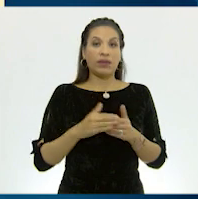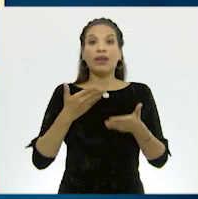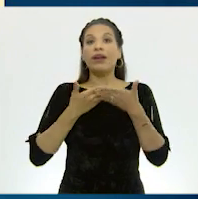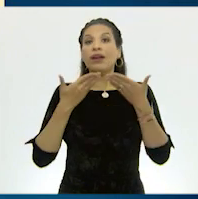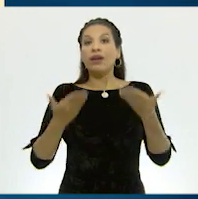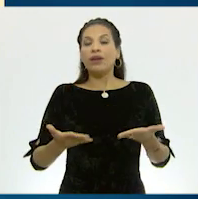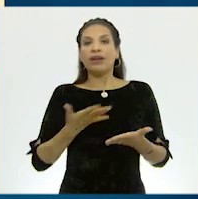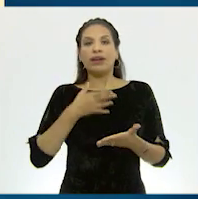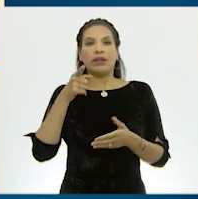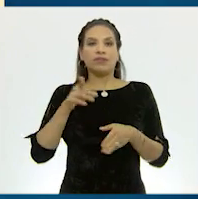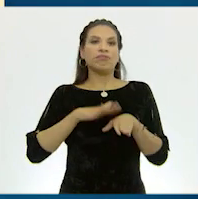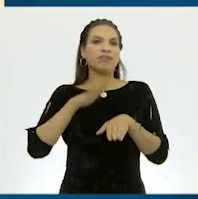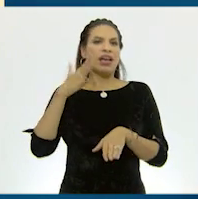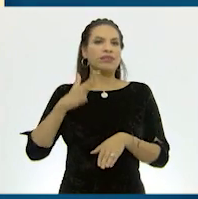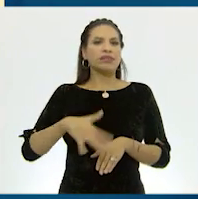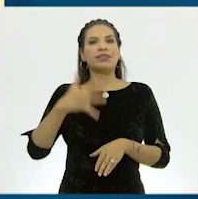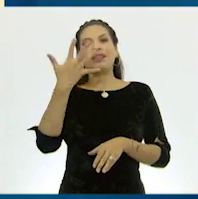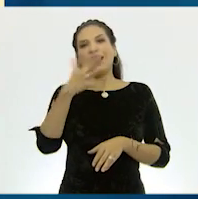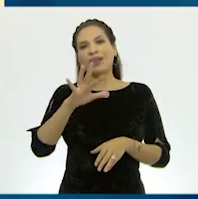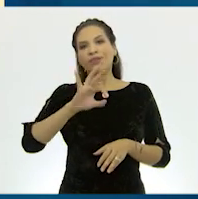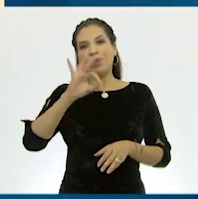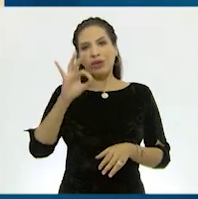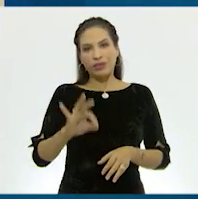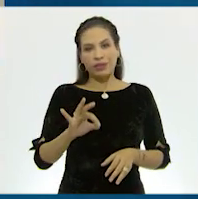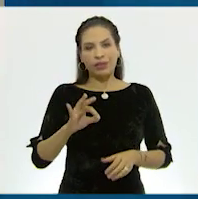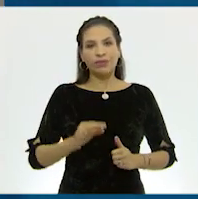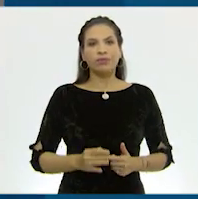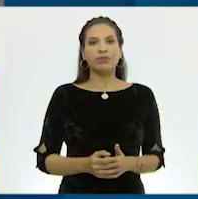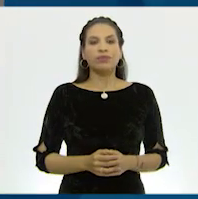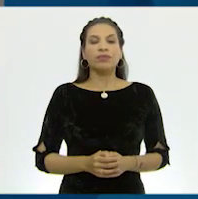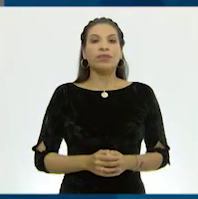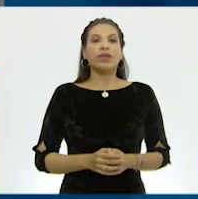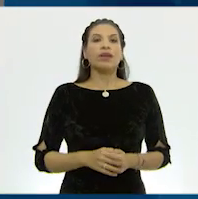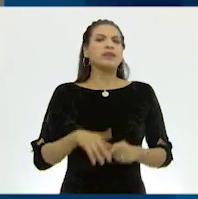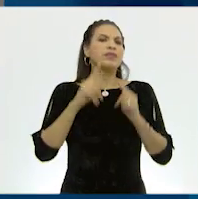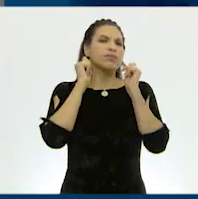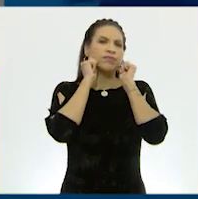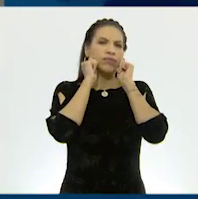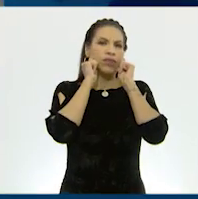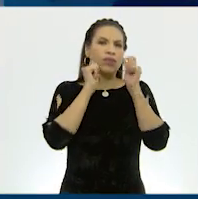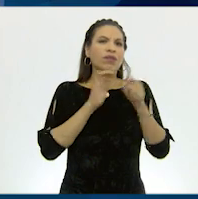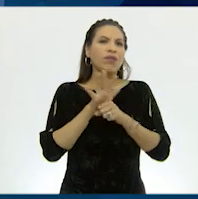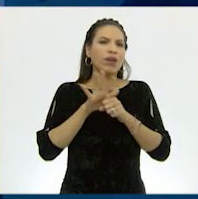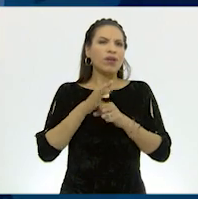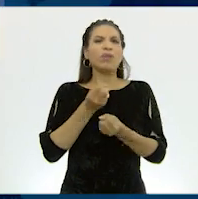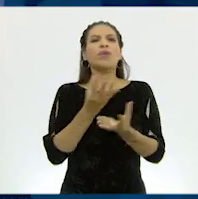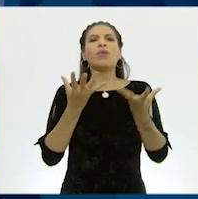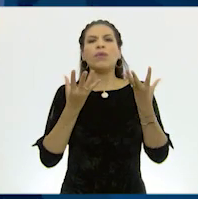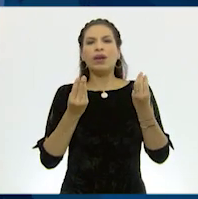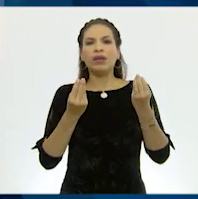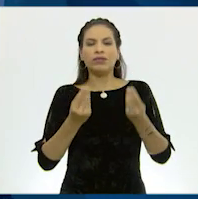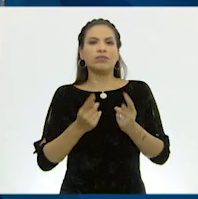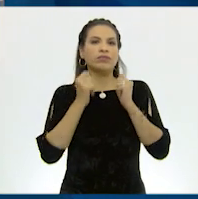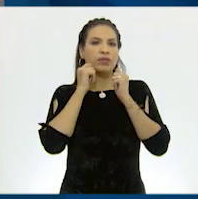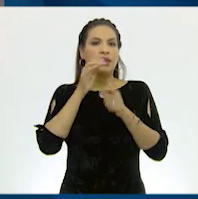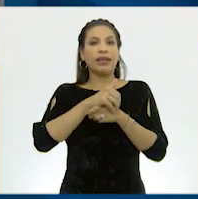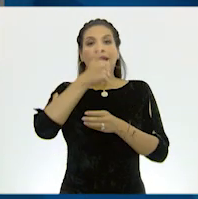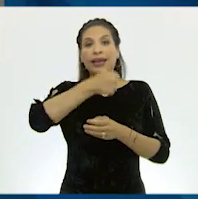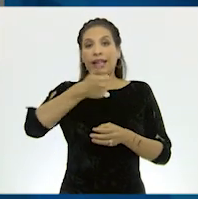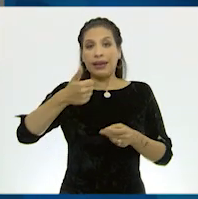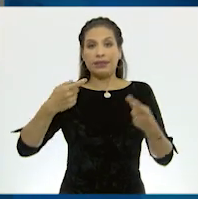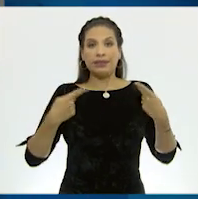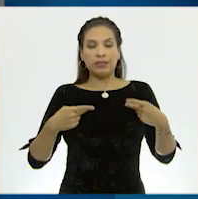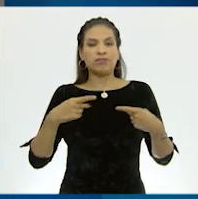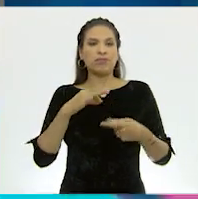Actualmente, es de poco más del 10%. No importa cómo seamos ni cuántos, al final, cada uno de